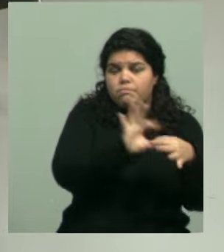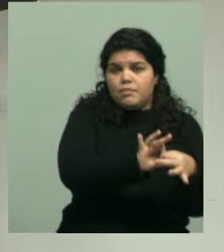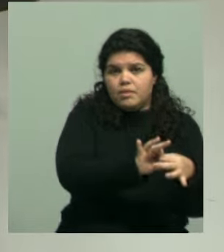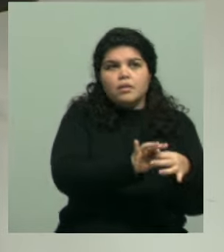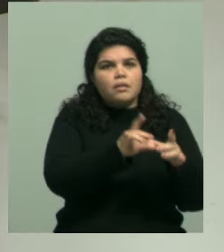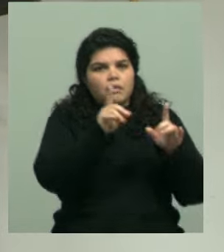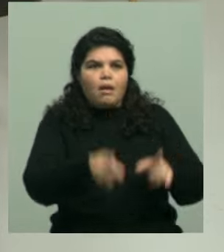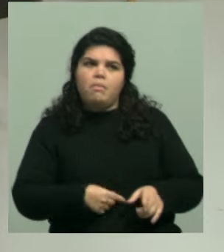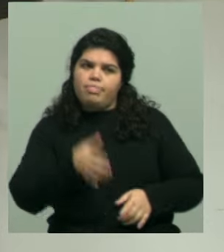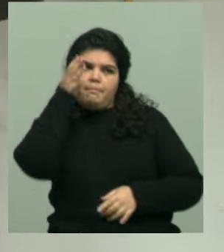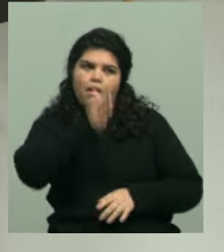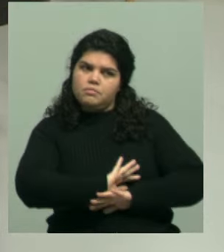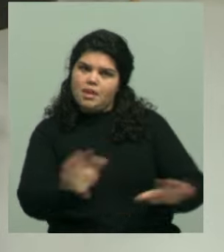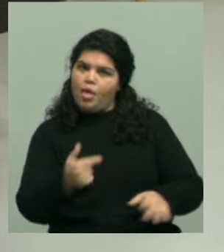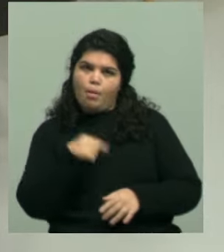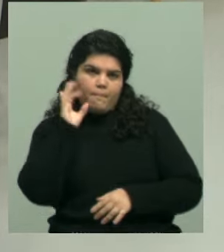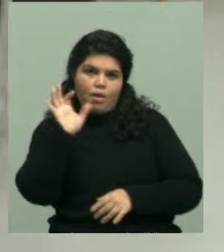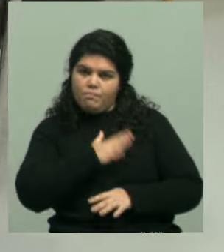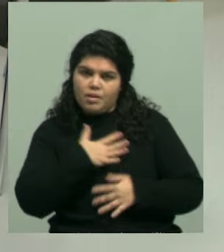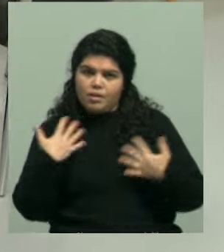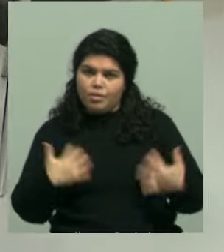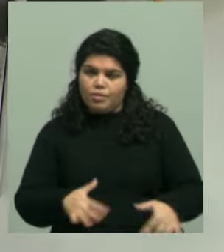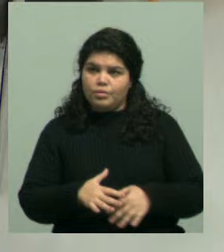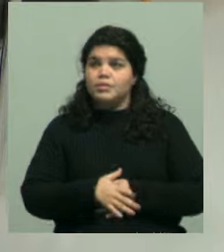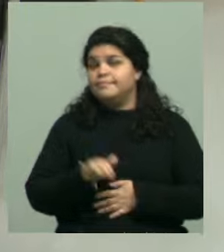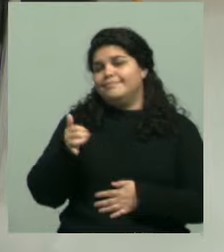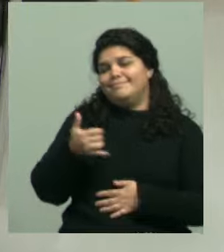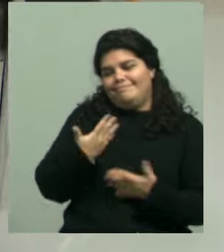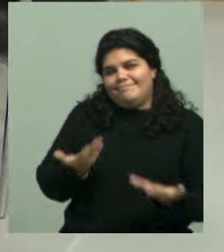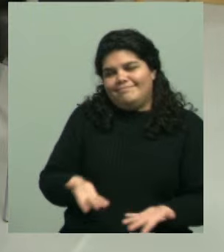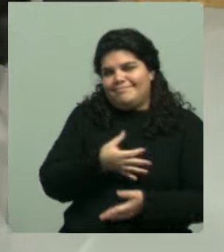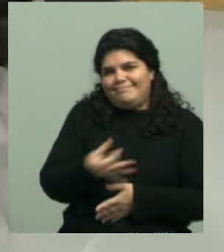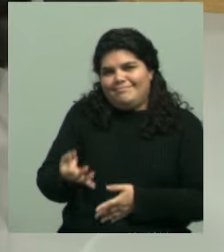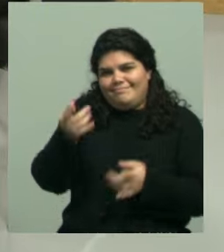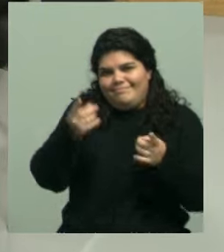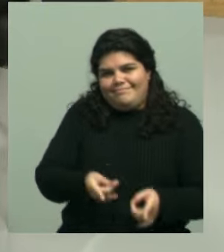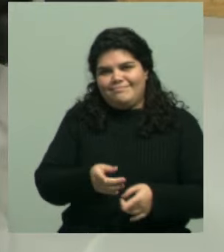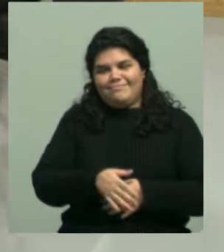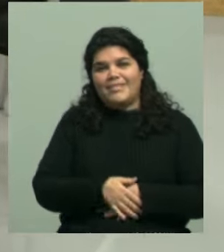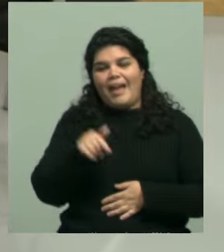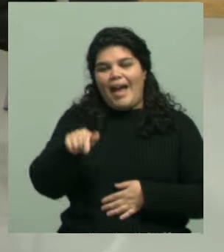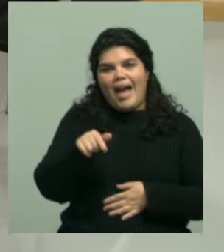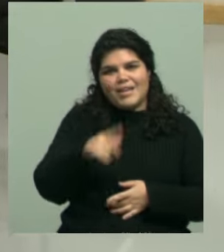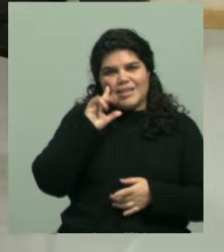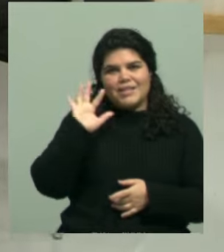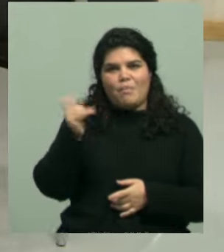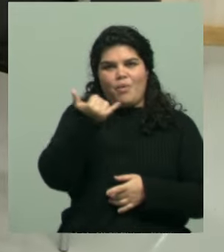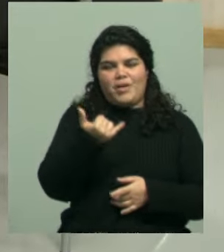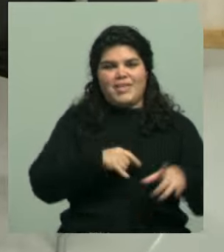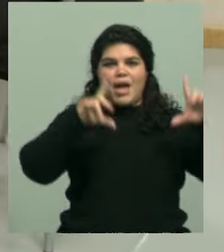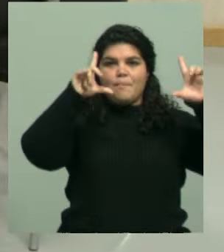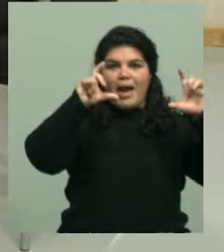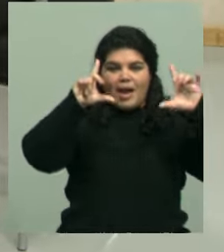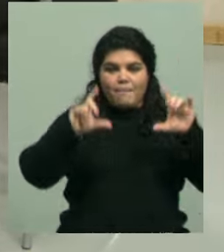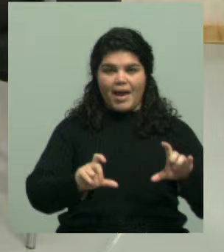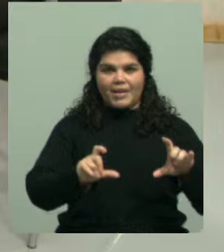pero más así como de campaña, ¿no? Tanto sobre la persona, que bueno, ahí vemos las diferencias en retratos. Pero como decías